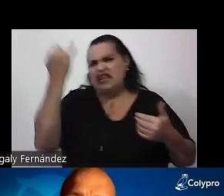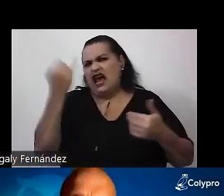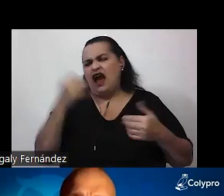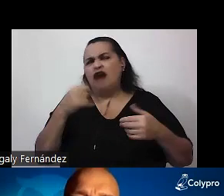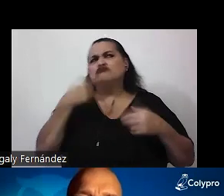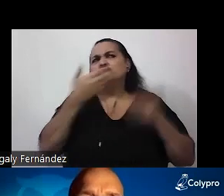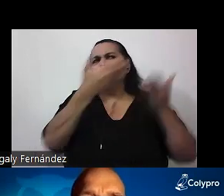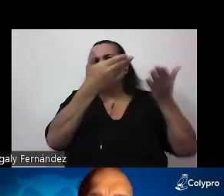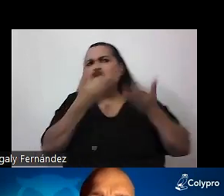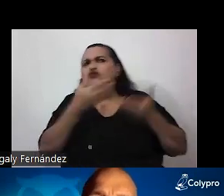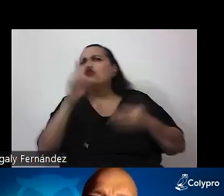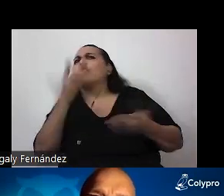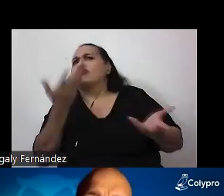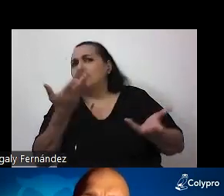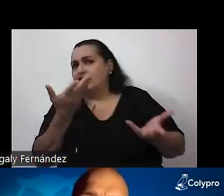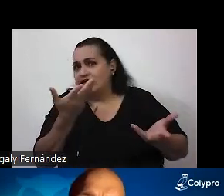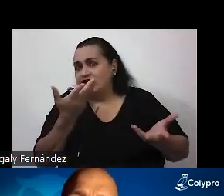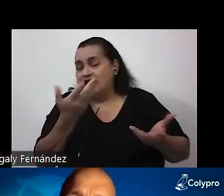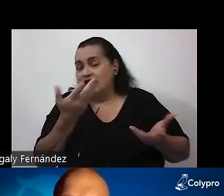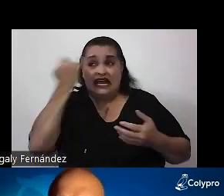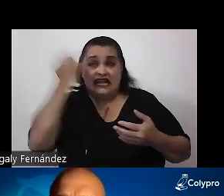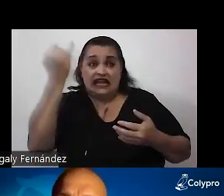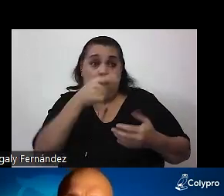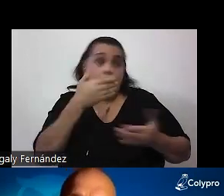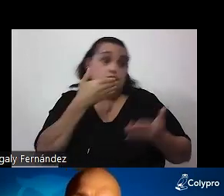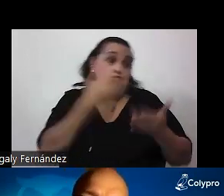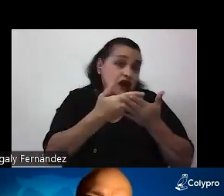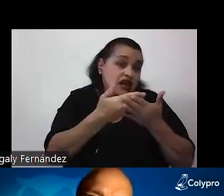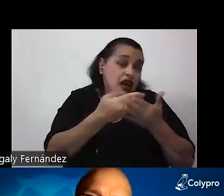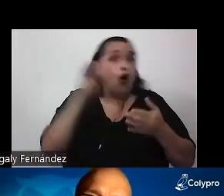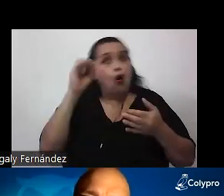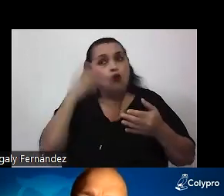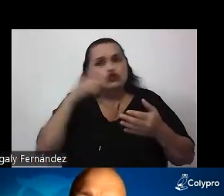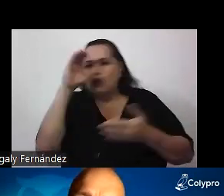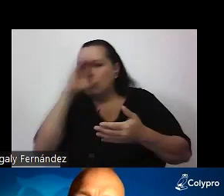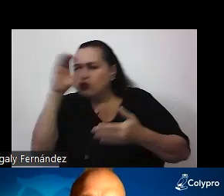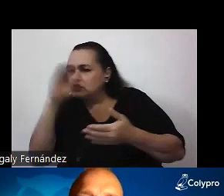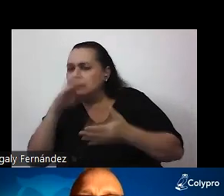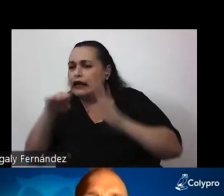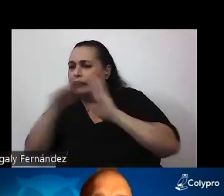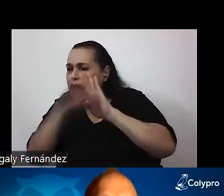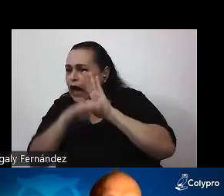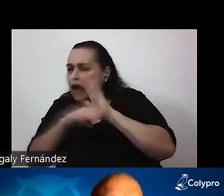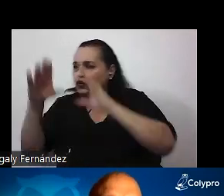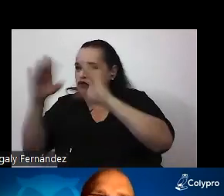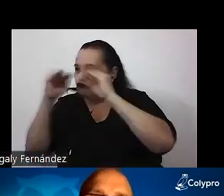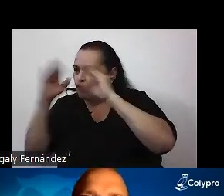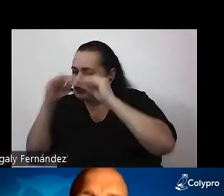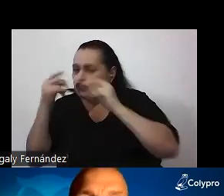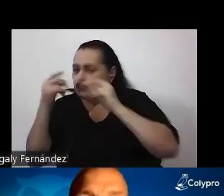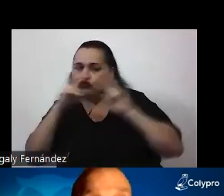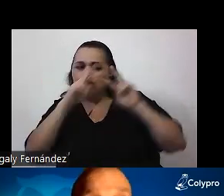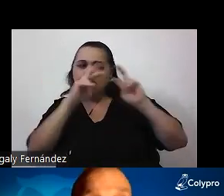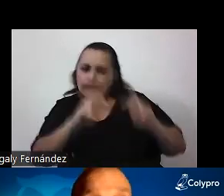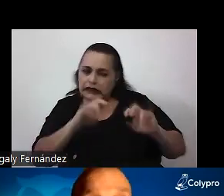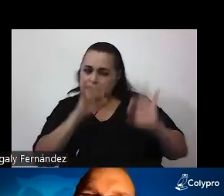¿Será esta idea lo mejor? ¿O me convendría buscar evidencias o datos o informaciones para revisar esa idea y tomar otra decisión?